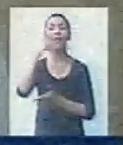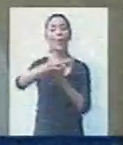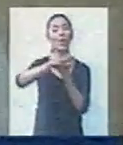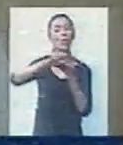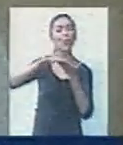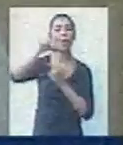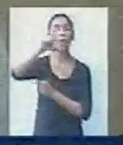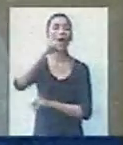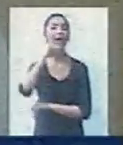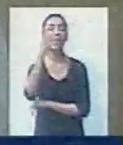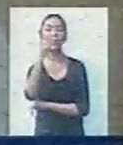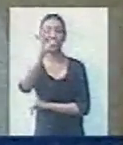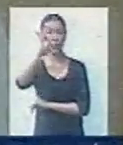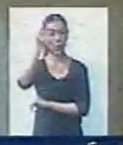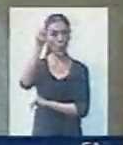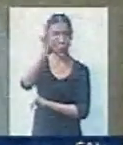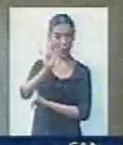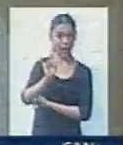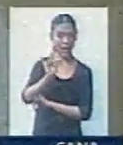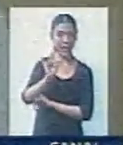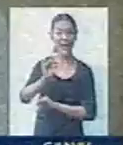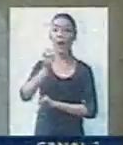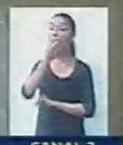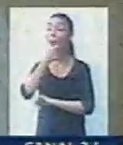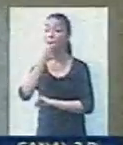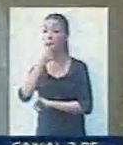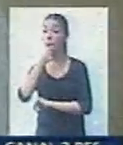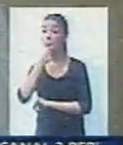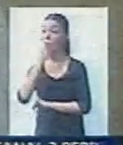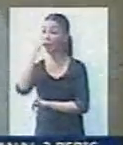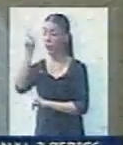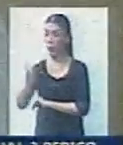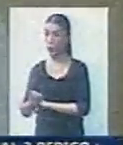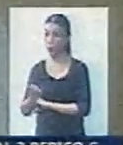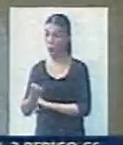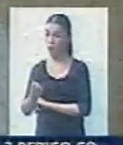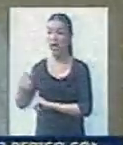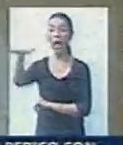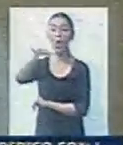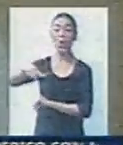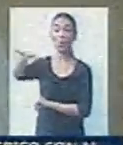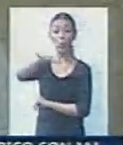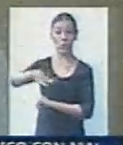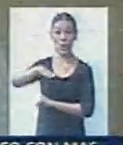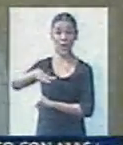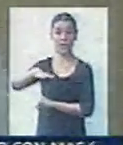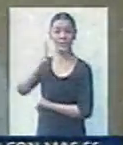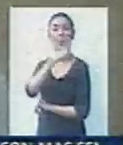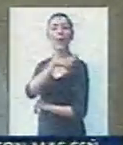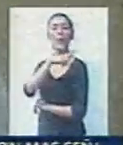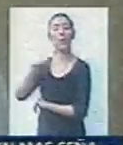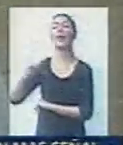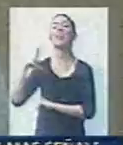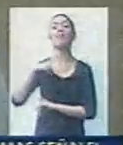con lo que respecta a la situación de algunos sectores en Perico, los lotes privados, por ejemplo, cuando estén pidiendo el alumbrado público,